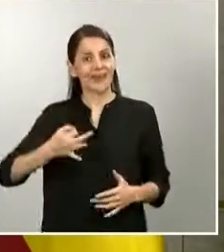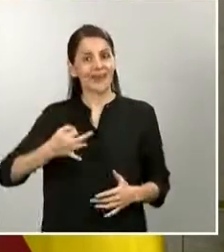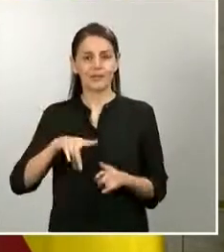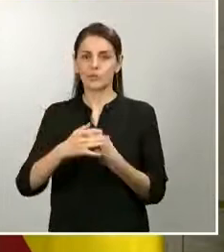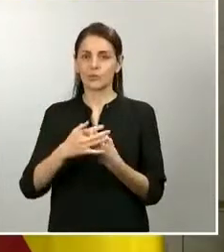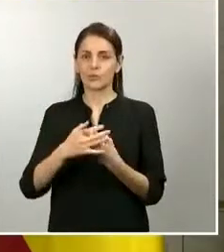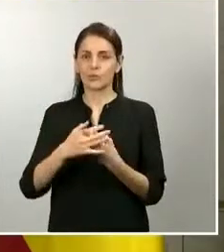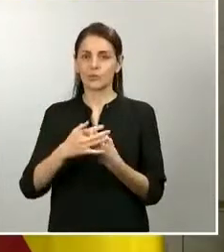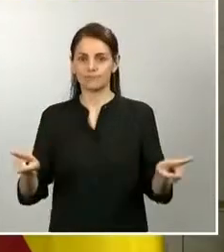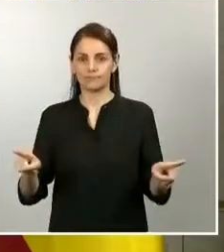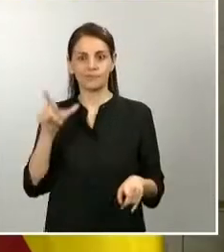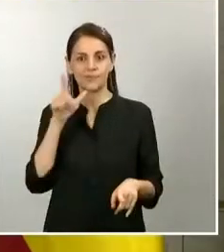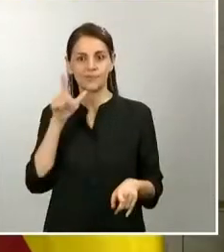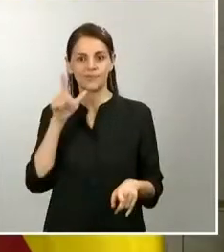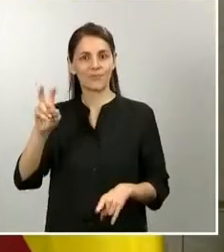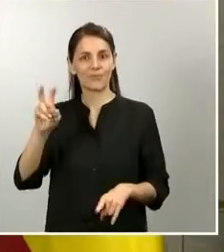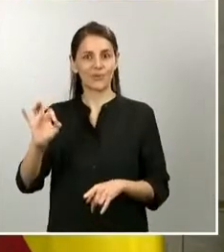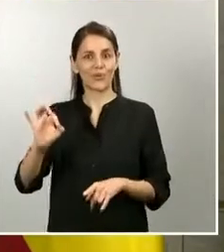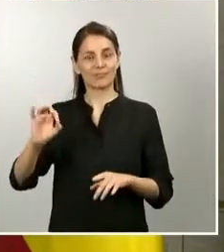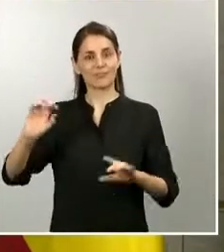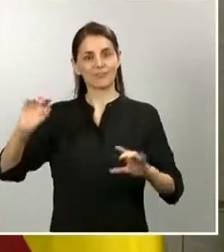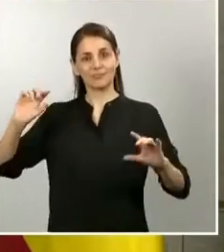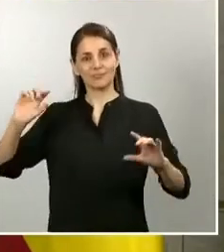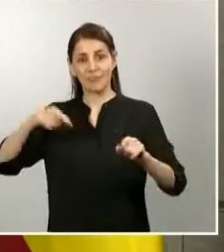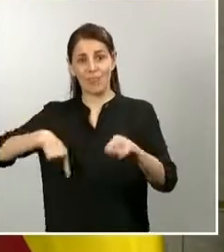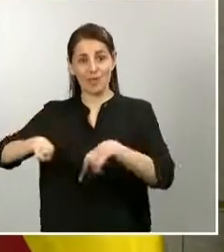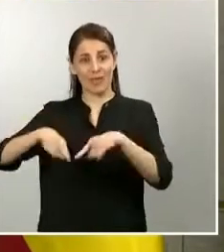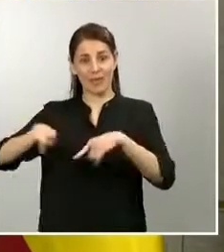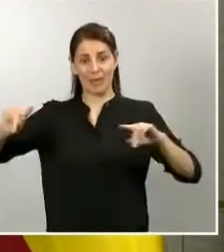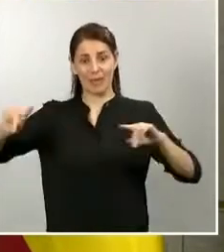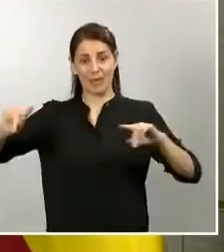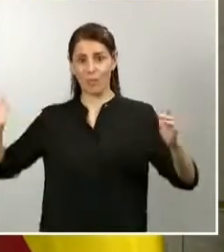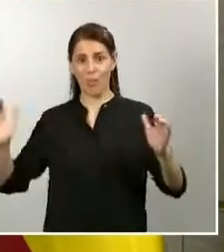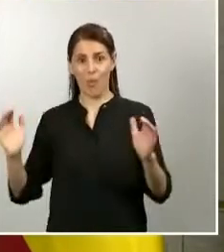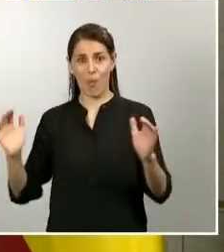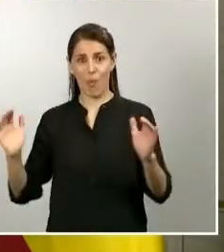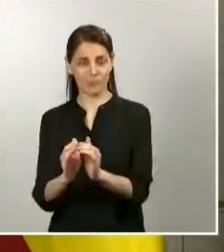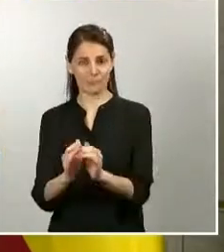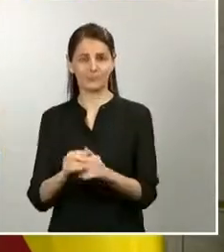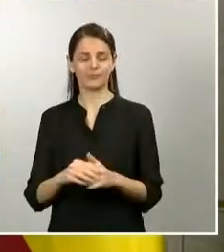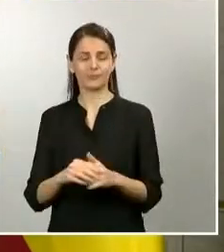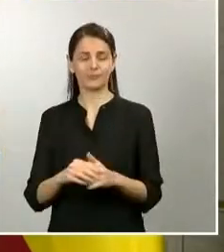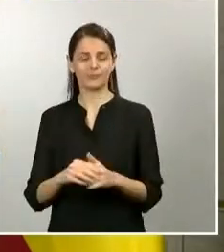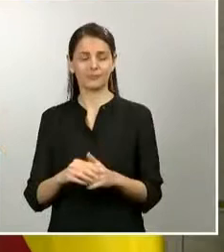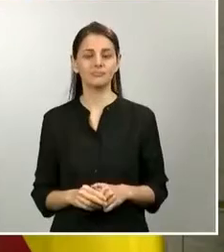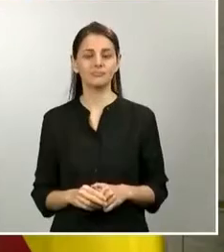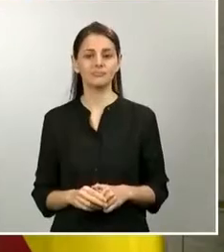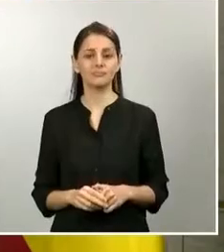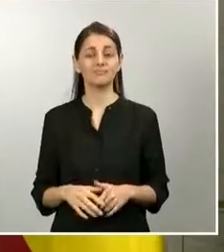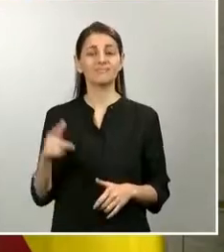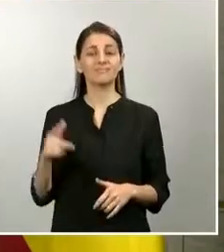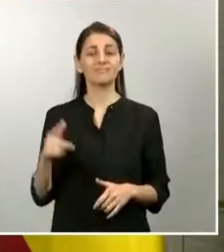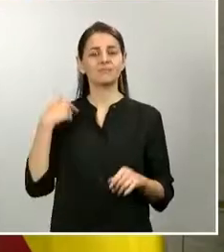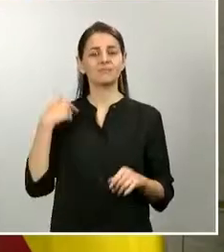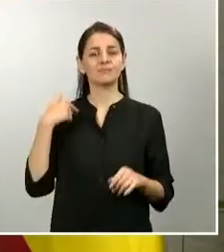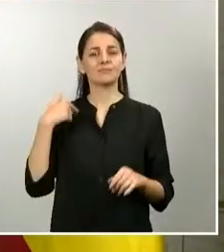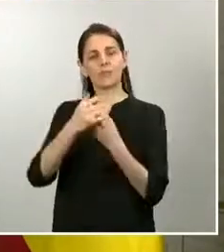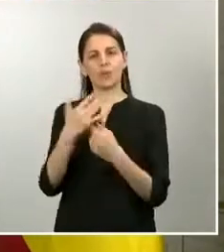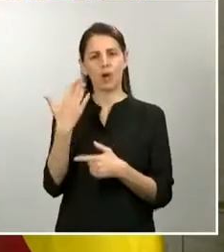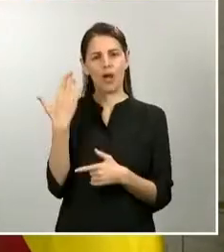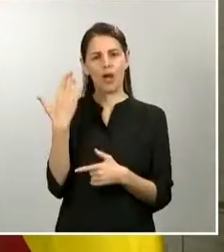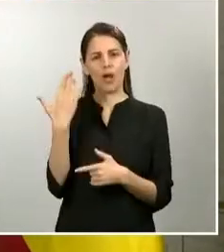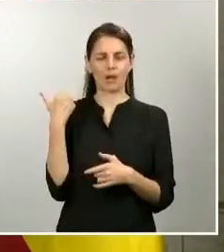de reducción de movilidad. Haciendo el repaso de cómo fue el día de ayer y, en general, la semana pasada,